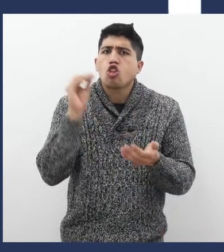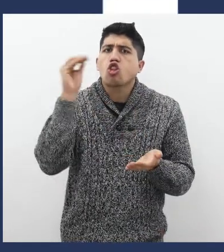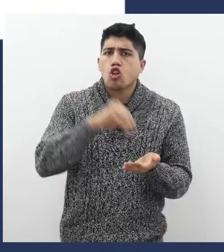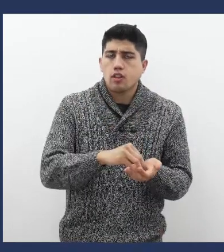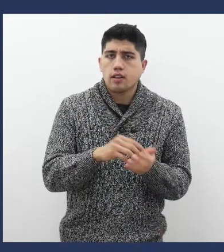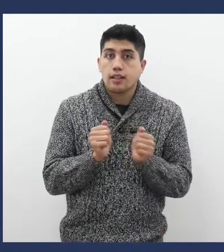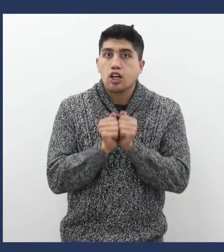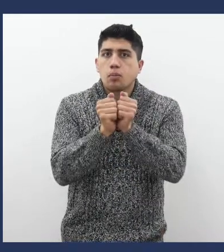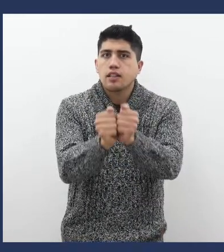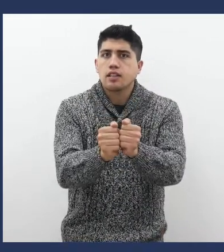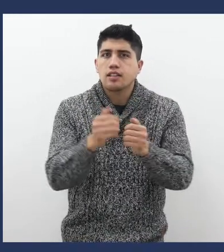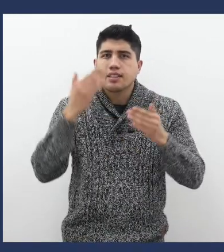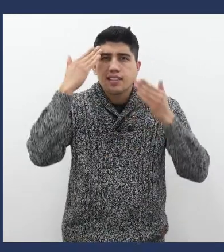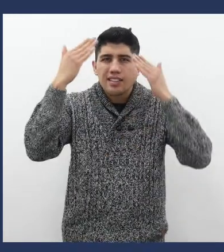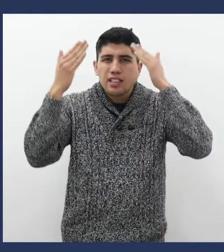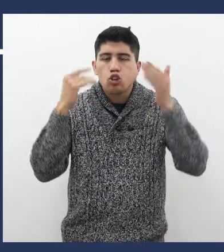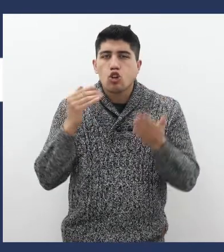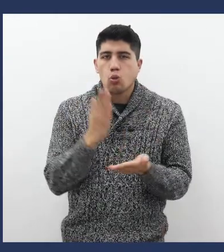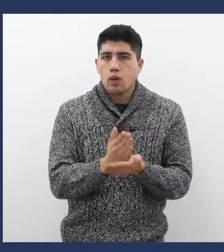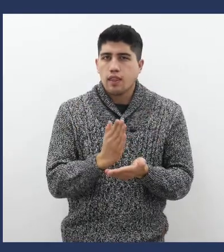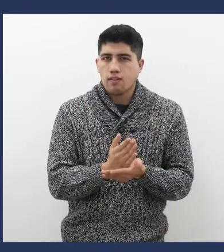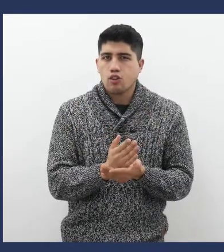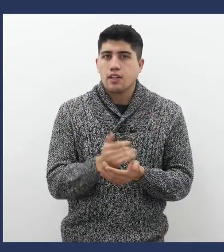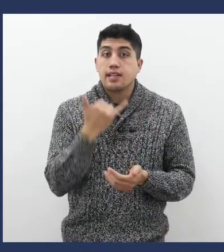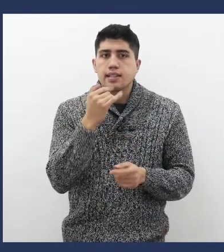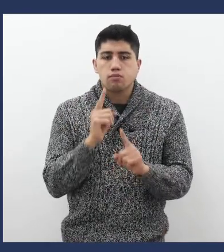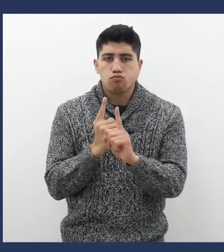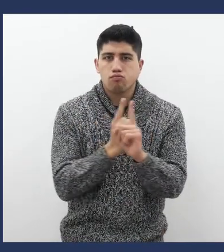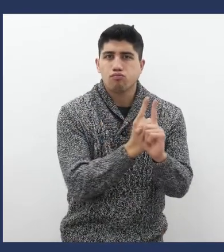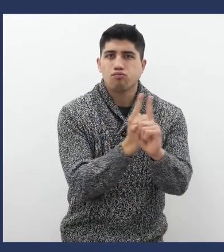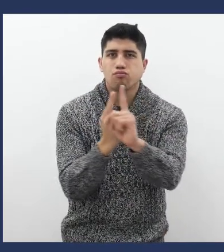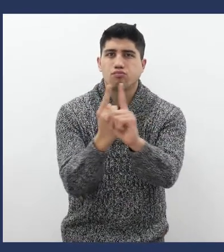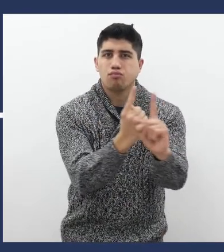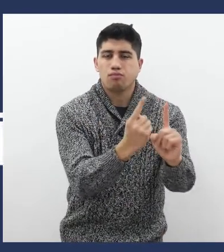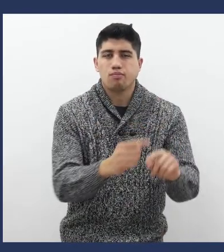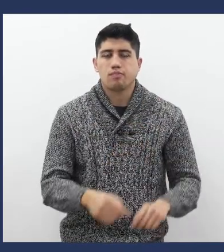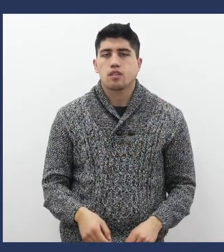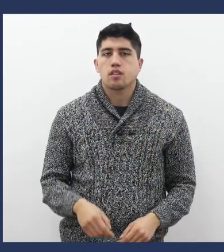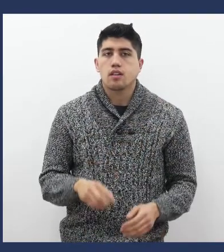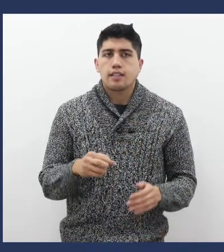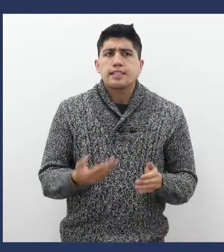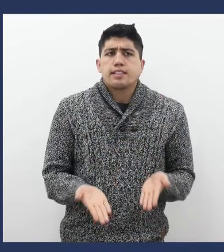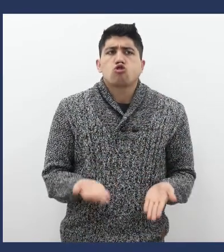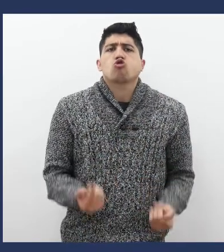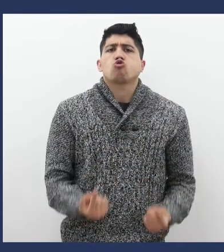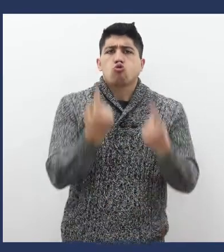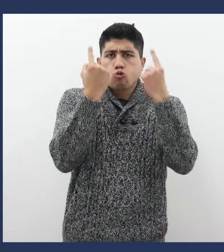Acompañamiento académico, acompañamiento psicoeducativo y seguimiento y monitoreo,